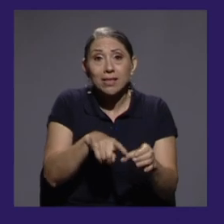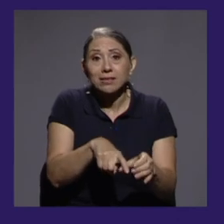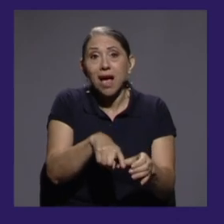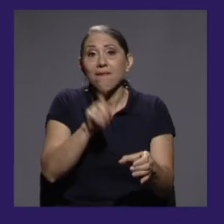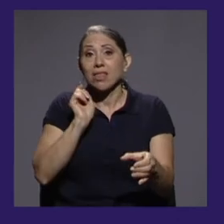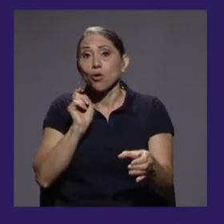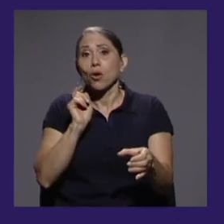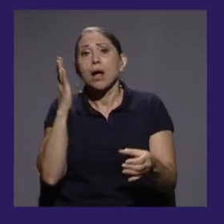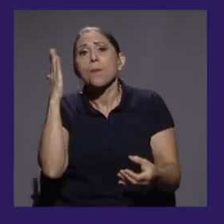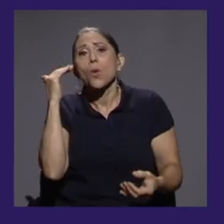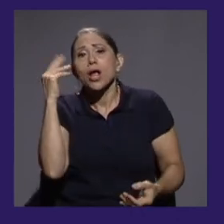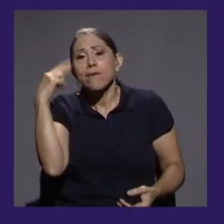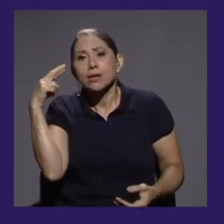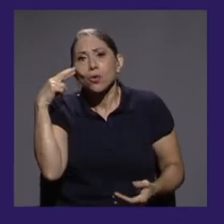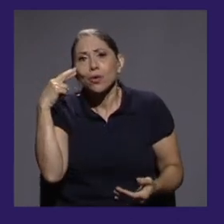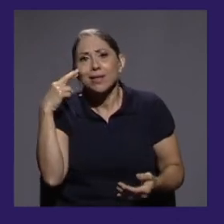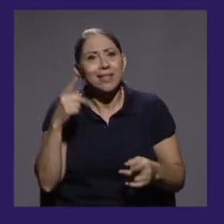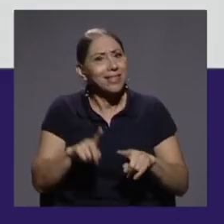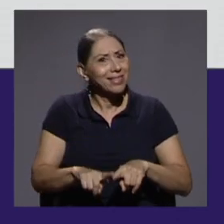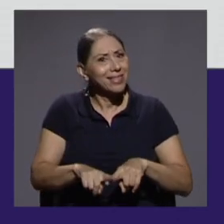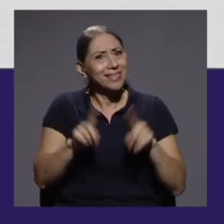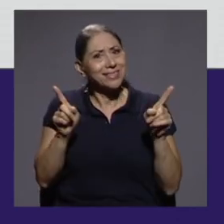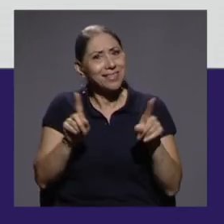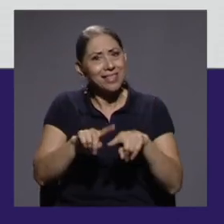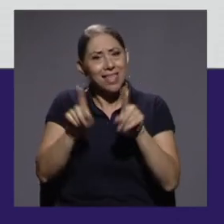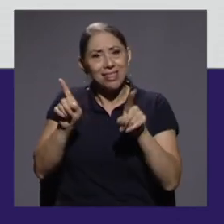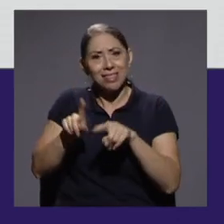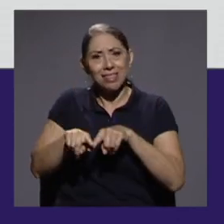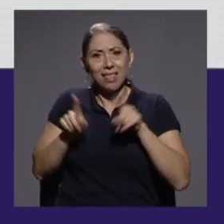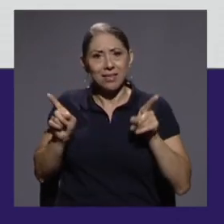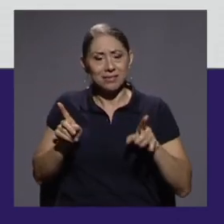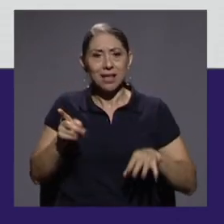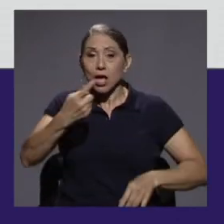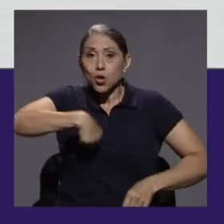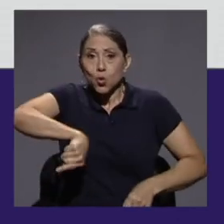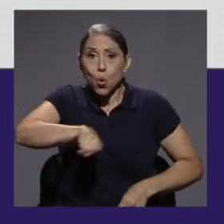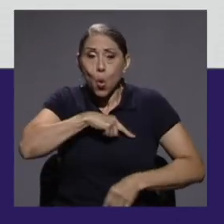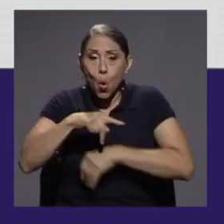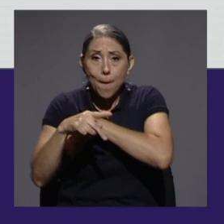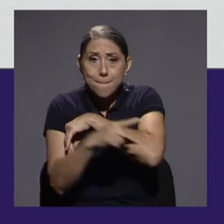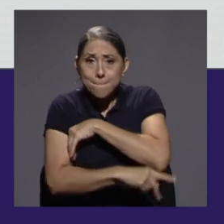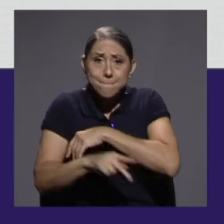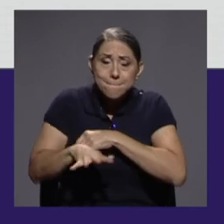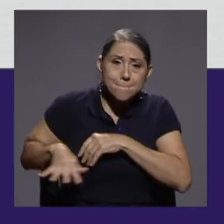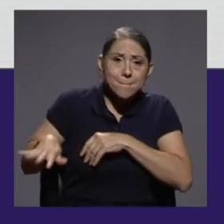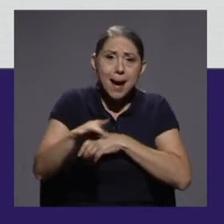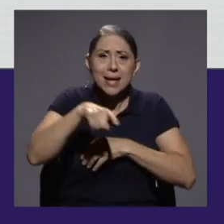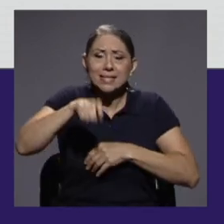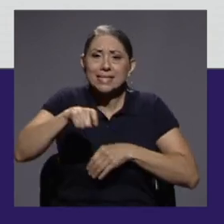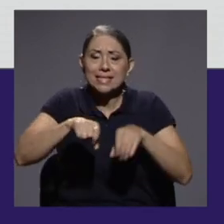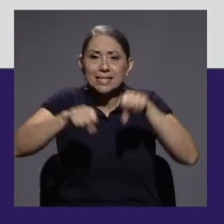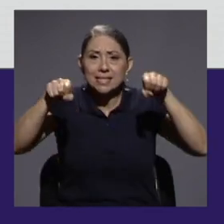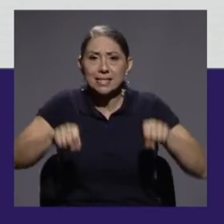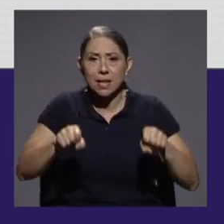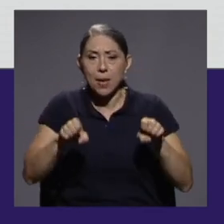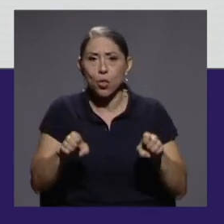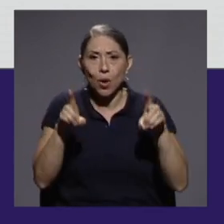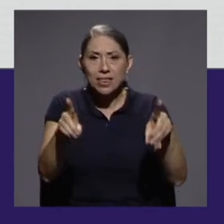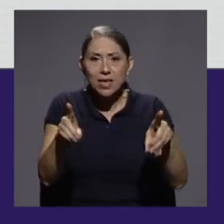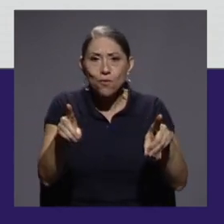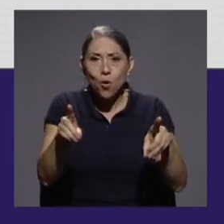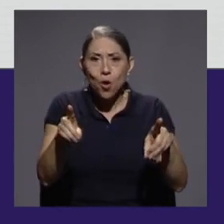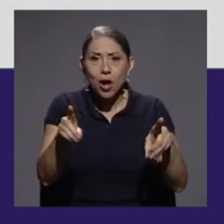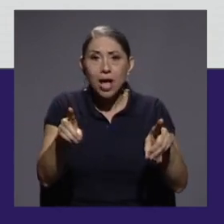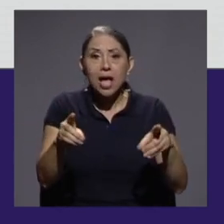son distintas. requerimos como país tener un sistema educativo que